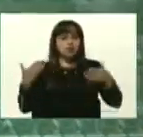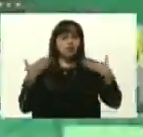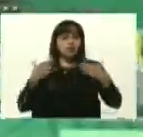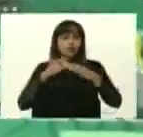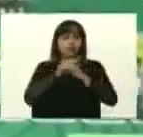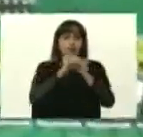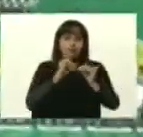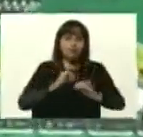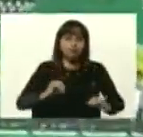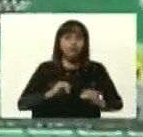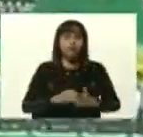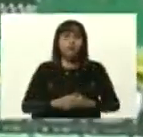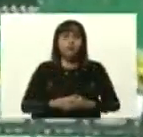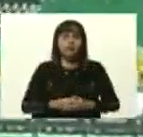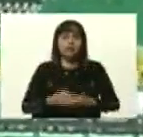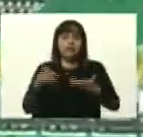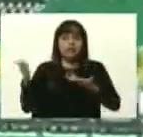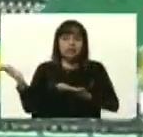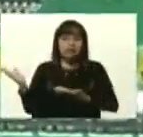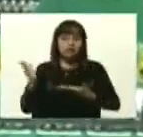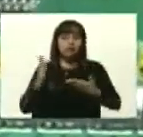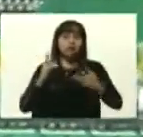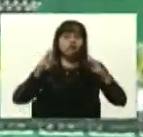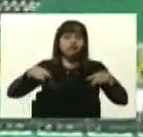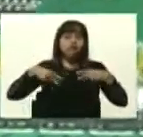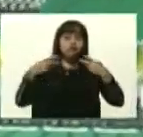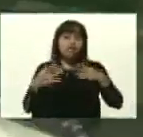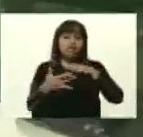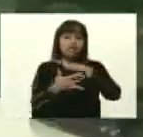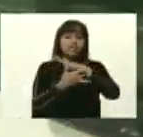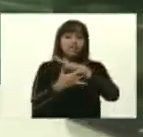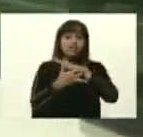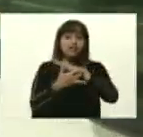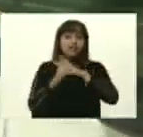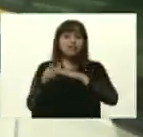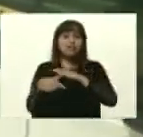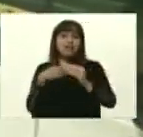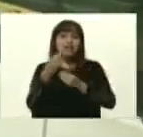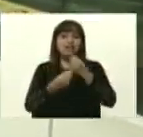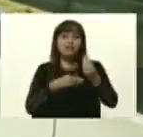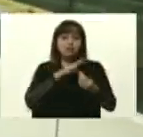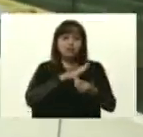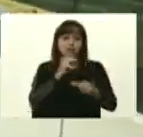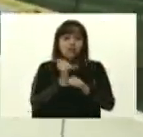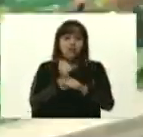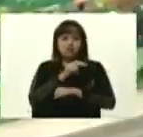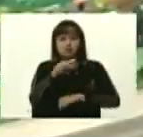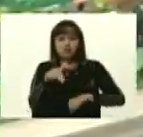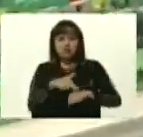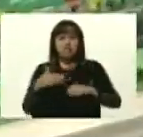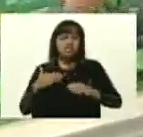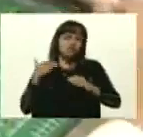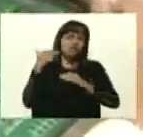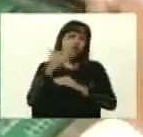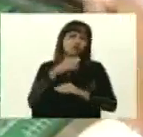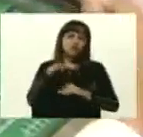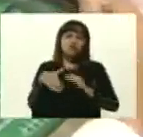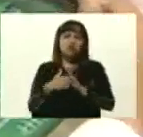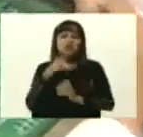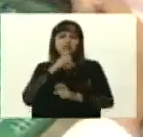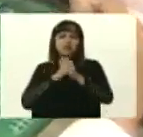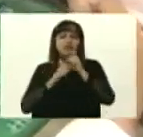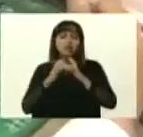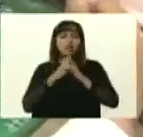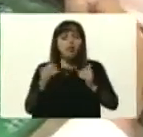porque esto va en el marco de la innovación, de la tecnología y de la producción, superando todos los obstáculos y sobre todo